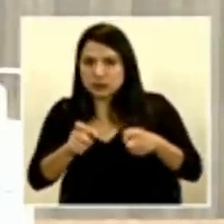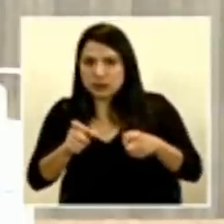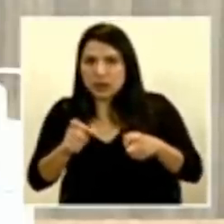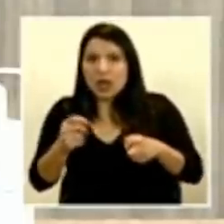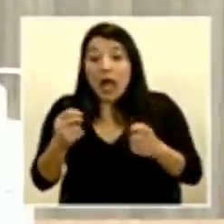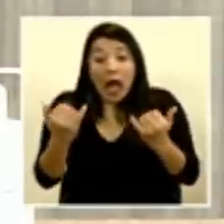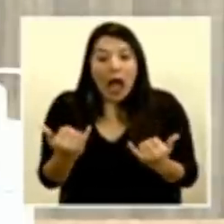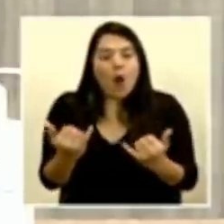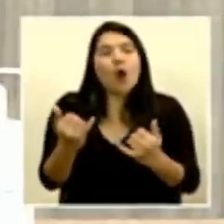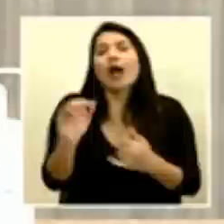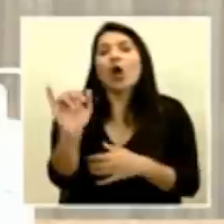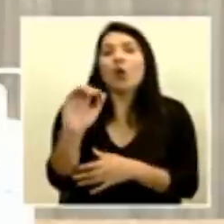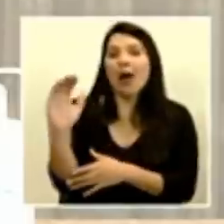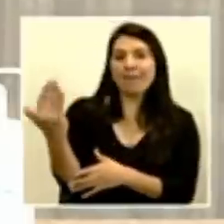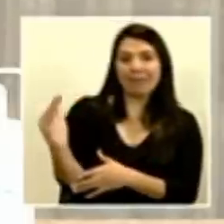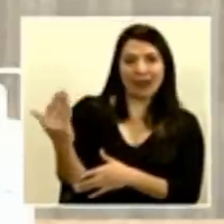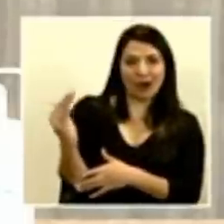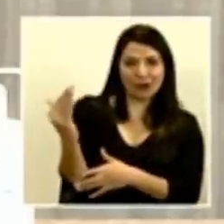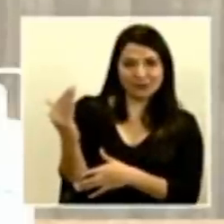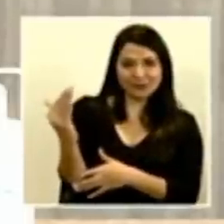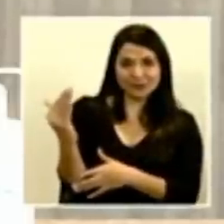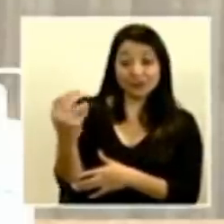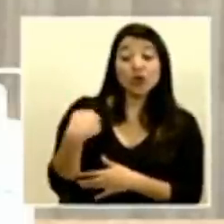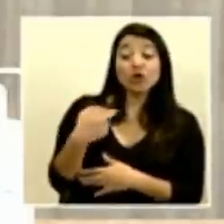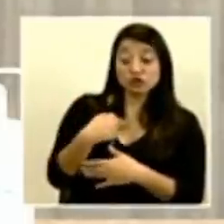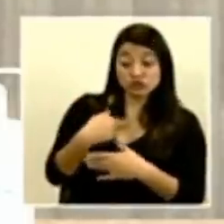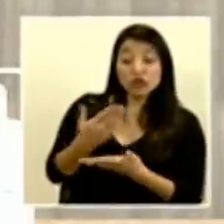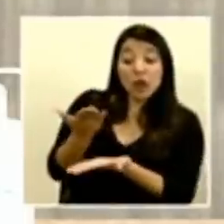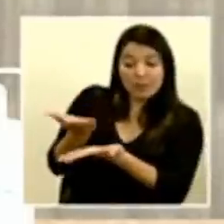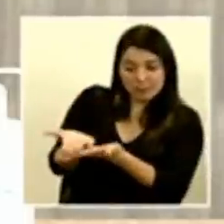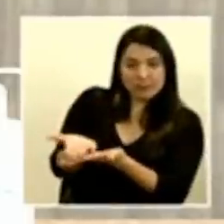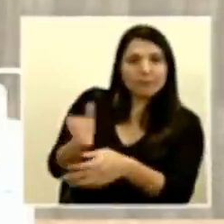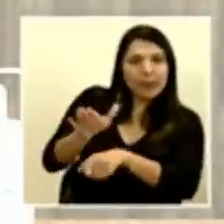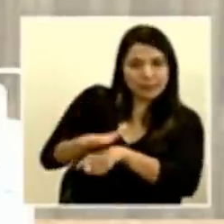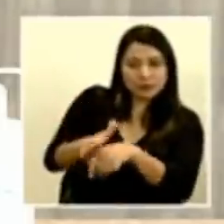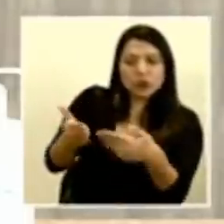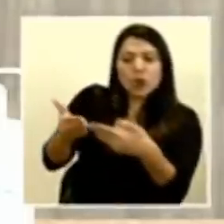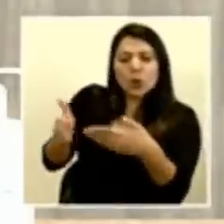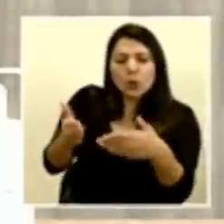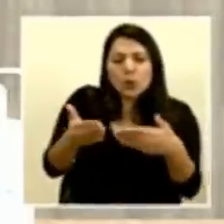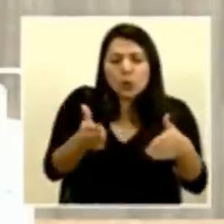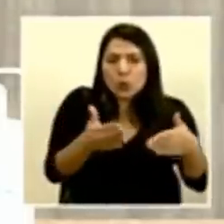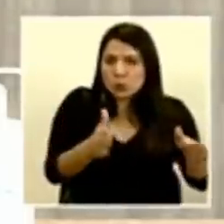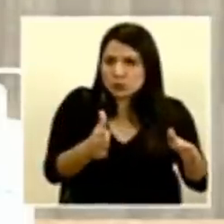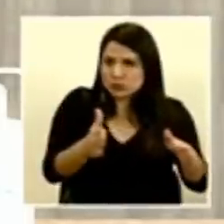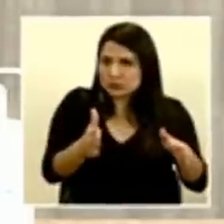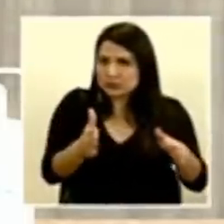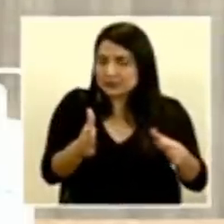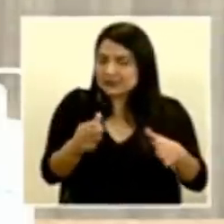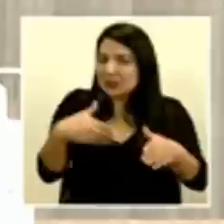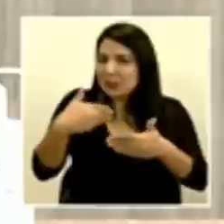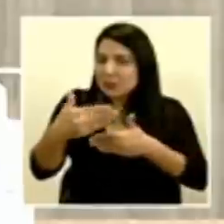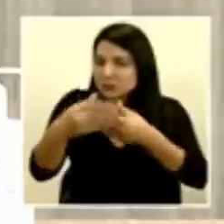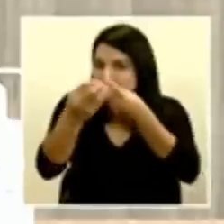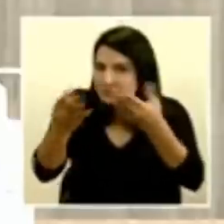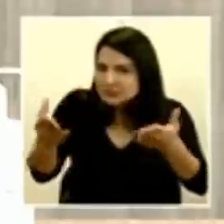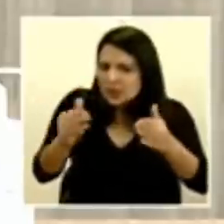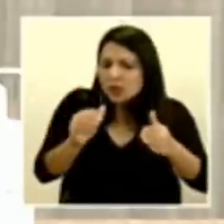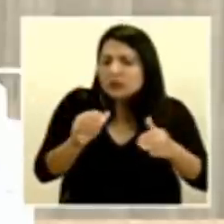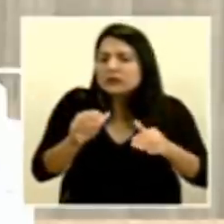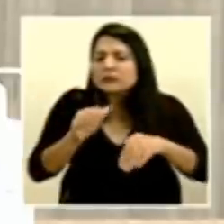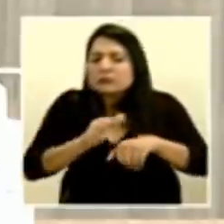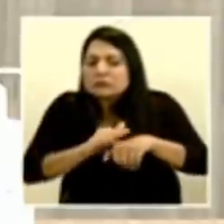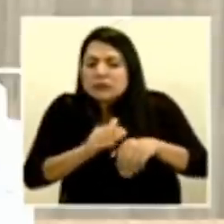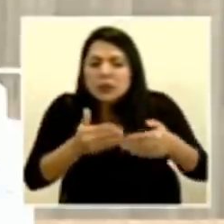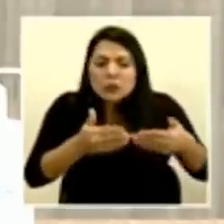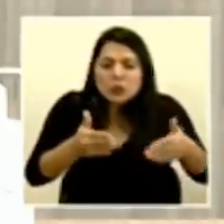espejo en este momento. Lo que nosotros hagamos o dejemos de hacer, ese espejo es esa curva de casos y